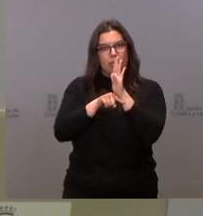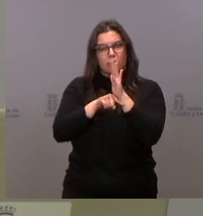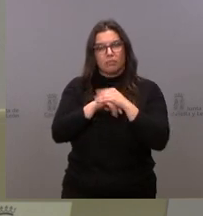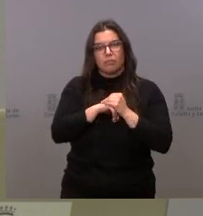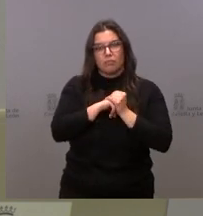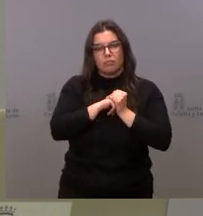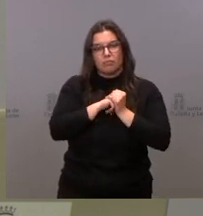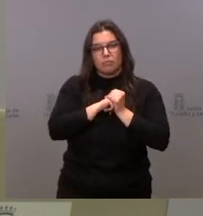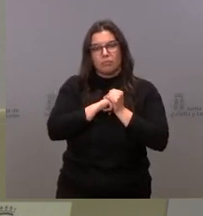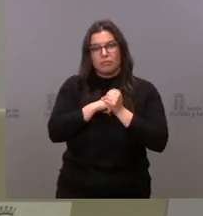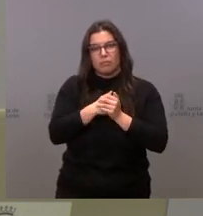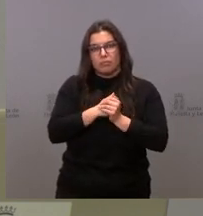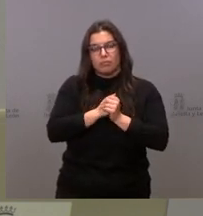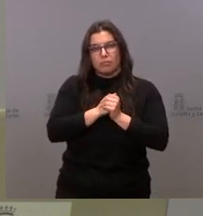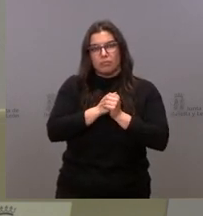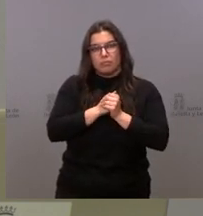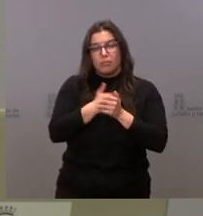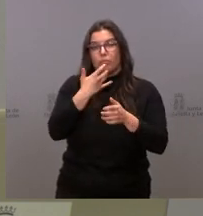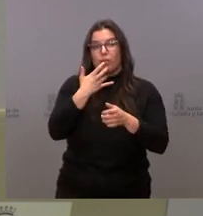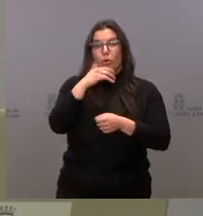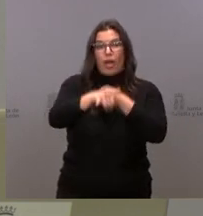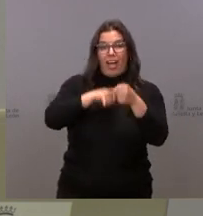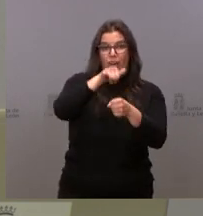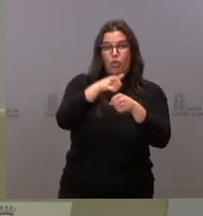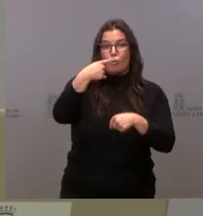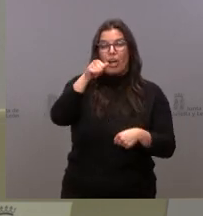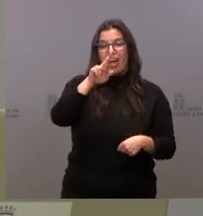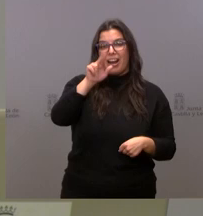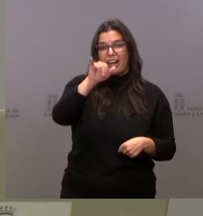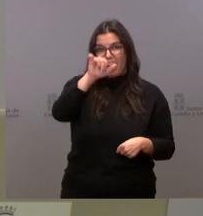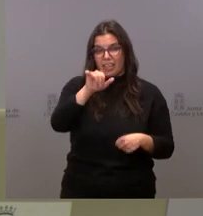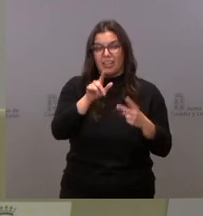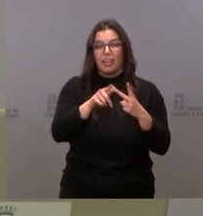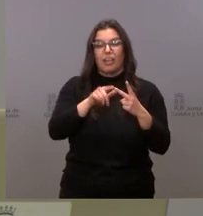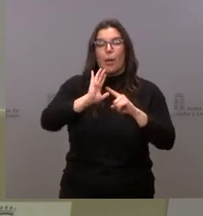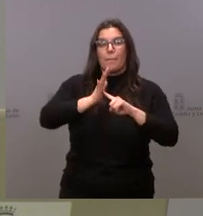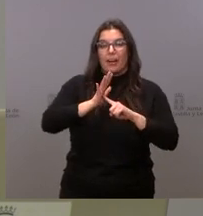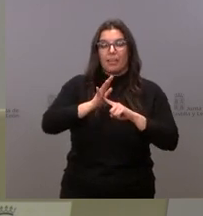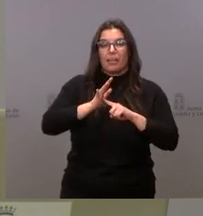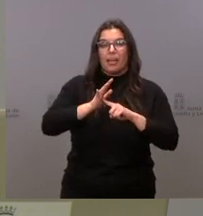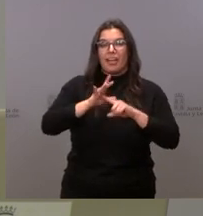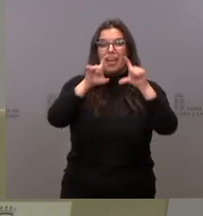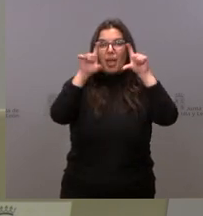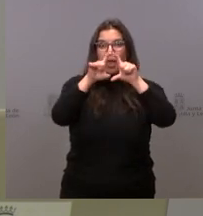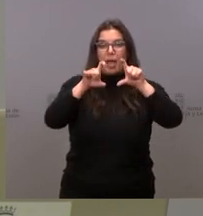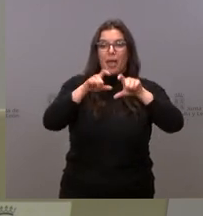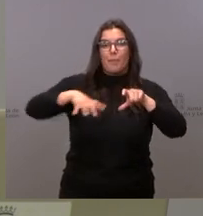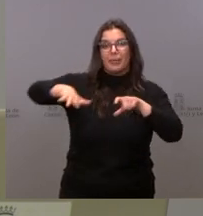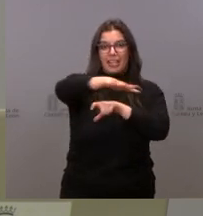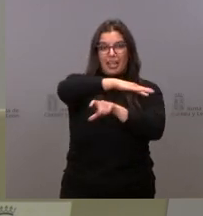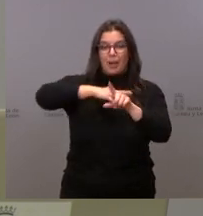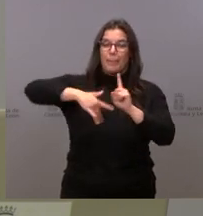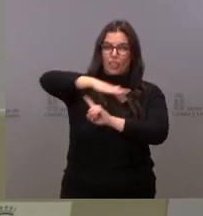Desde el aeródromo de Garray hasta el Parque Empresarial del Medio Ambiente